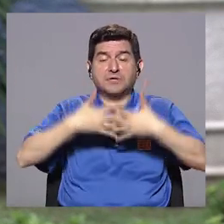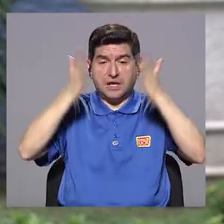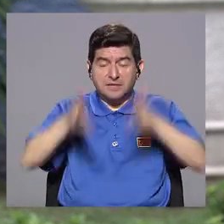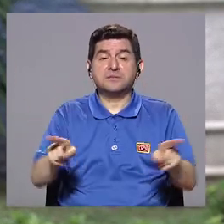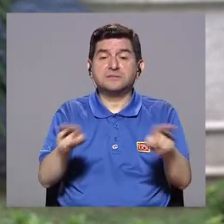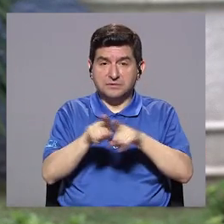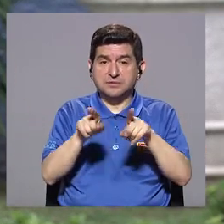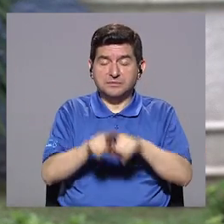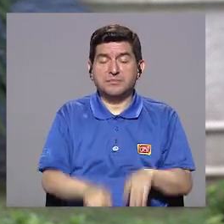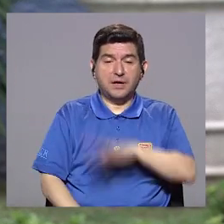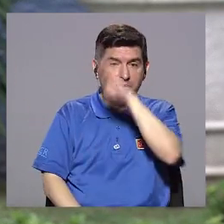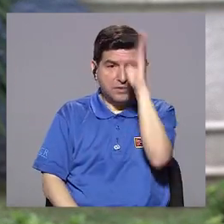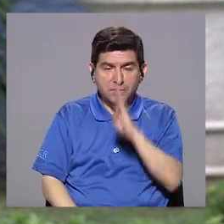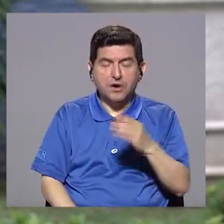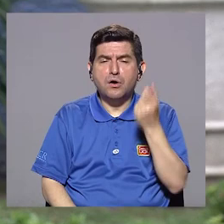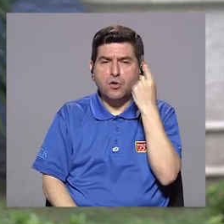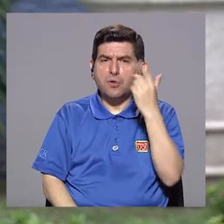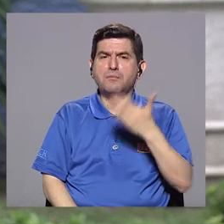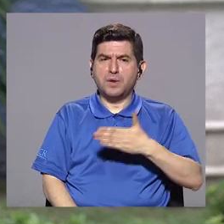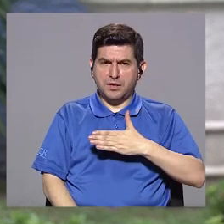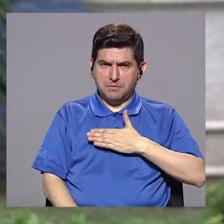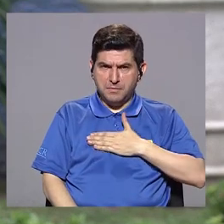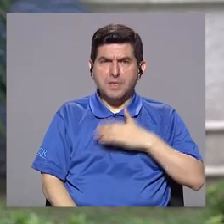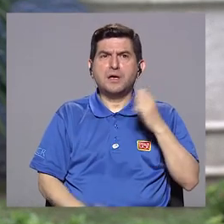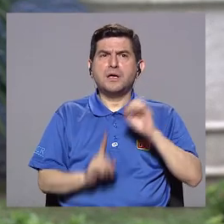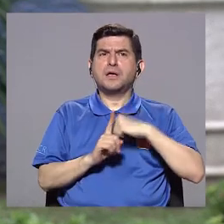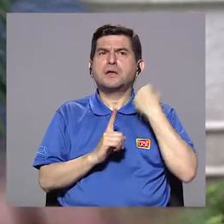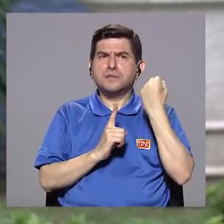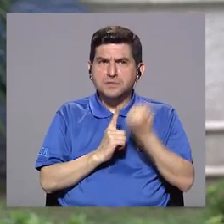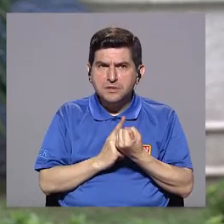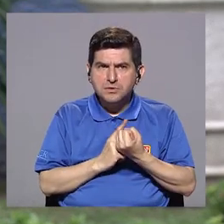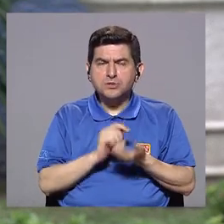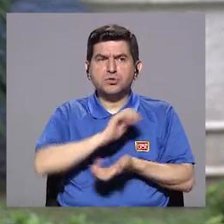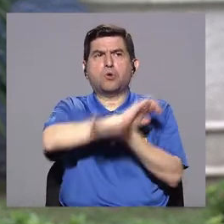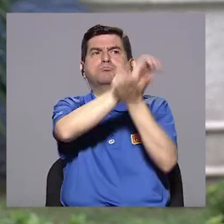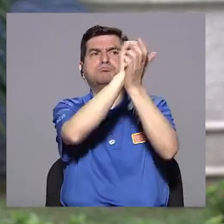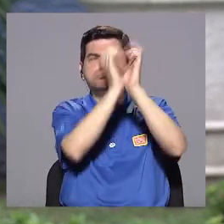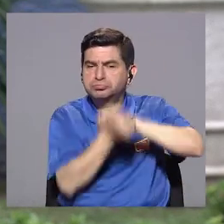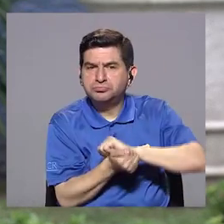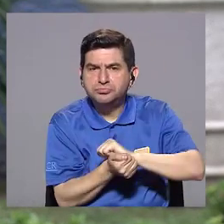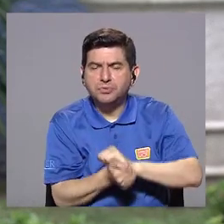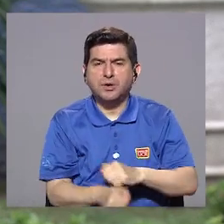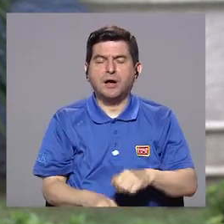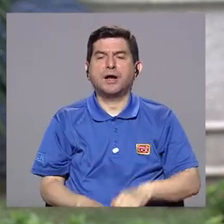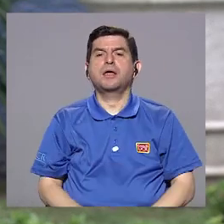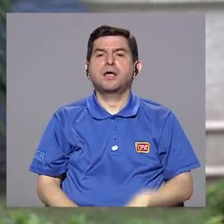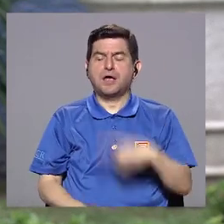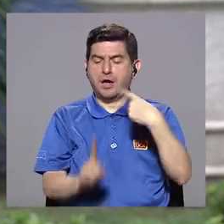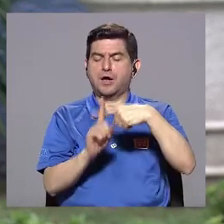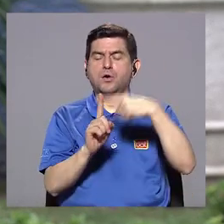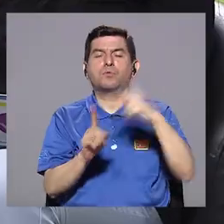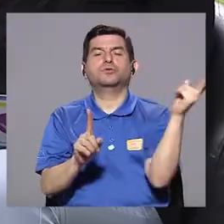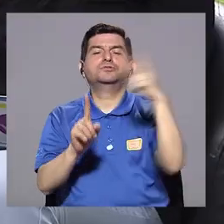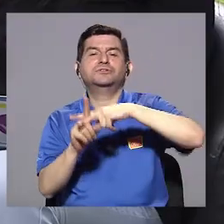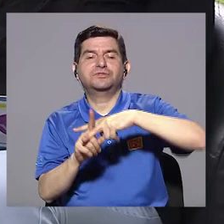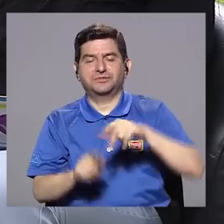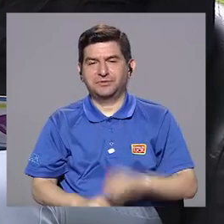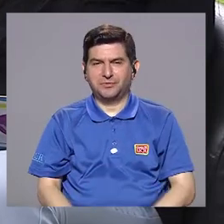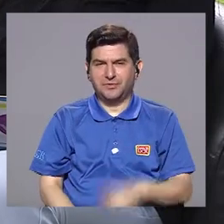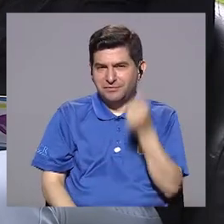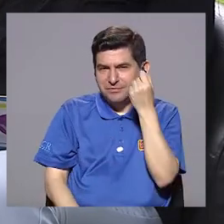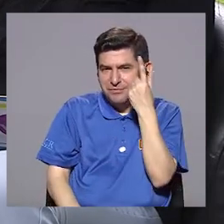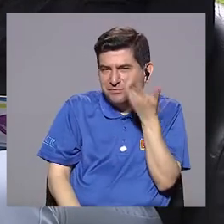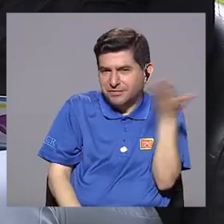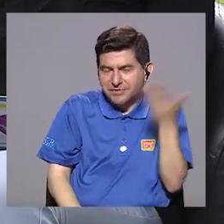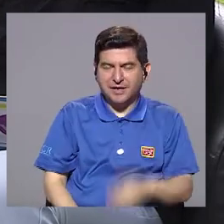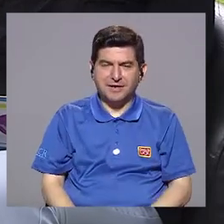bipolares, que han logrado entender su condición y de esa manera volcarla a algo positivo. O sea, lo primero que tenemos que